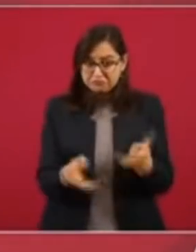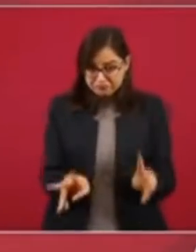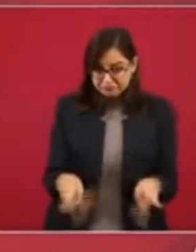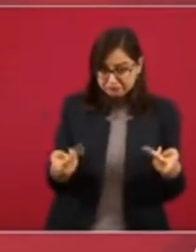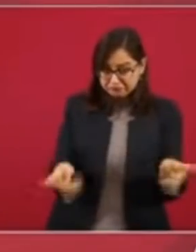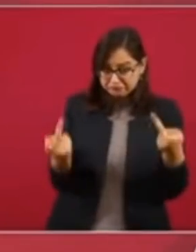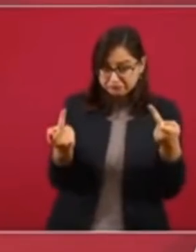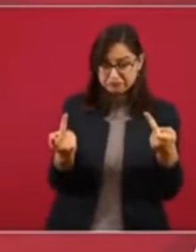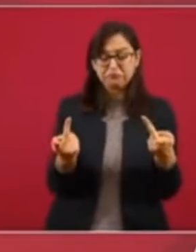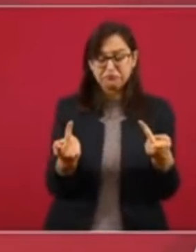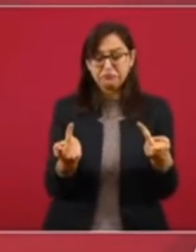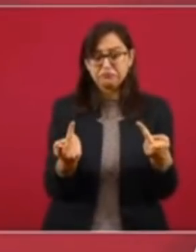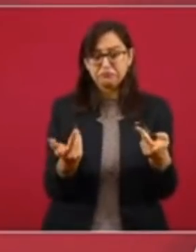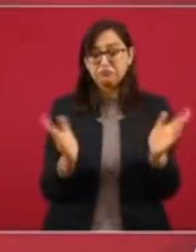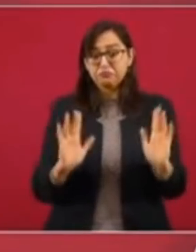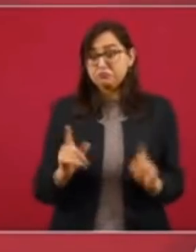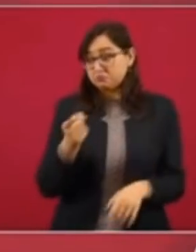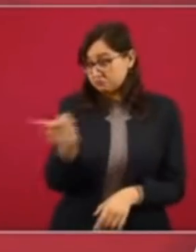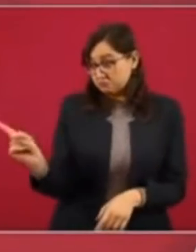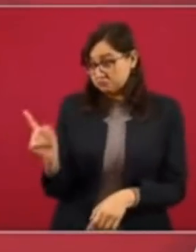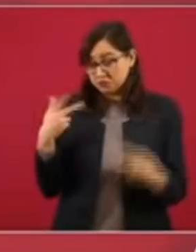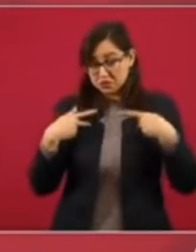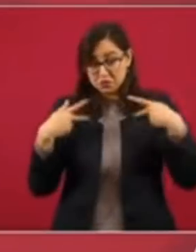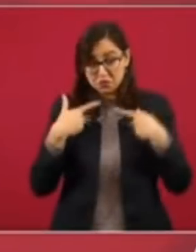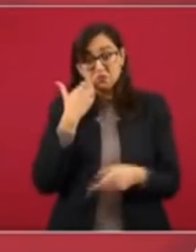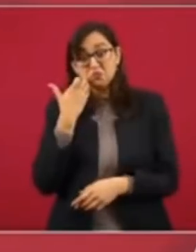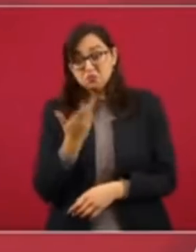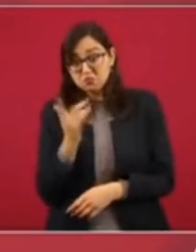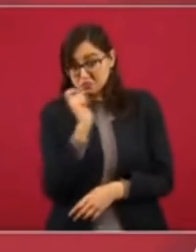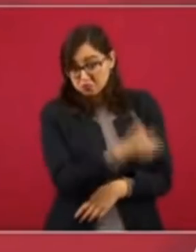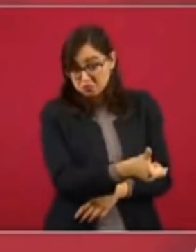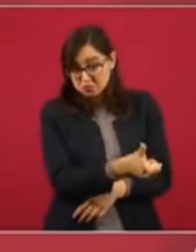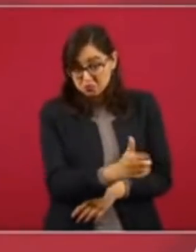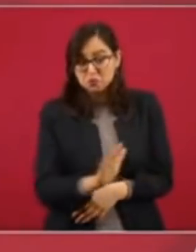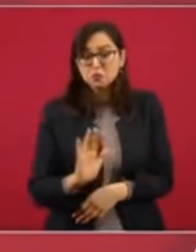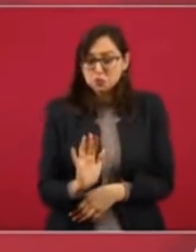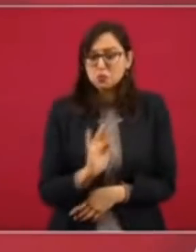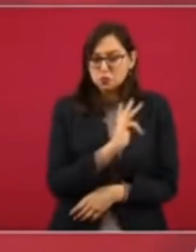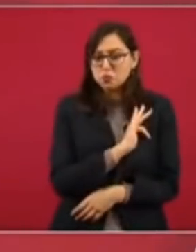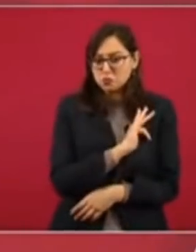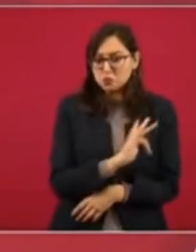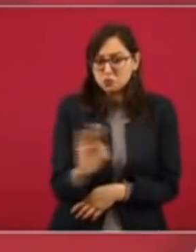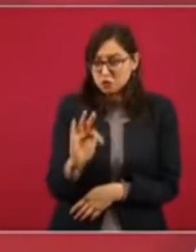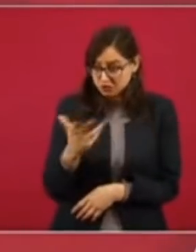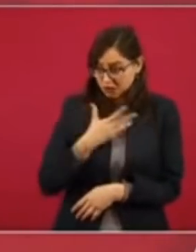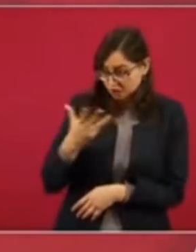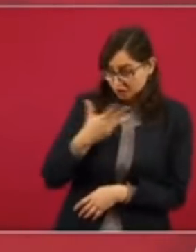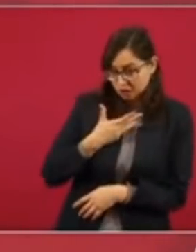a los que tengan para pagar la vacuna.